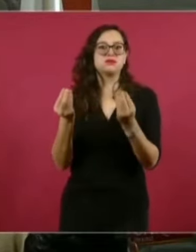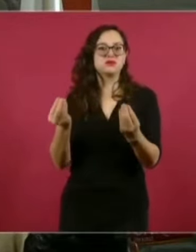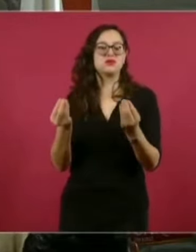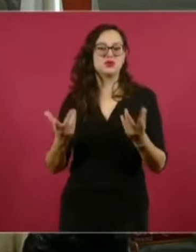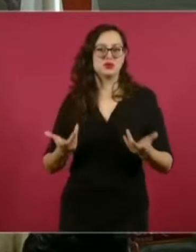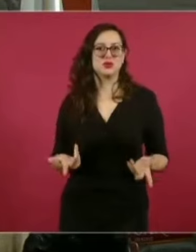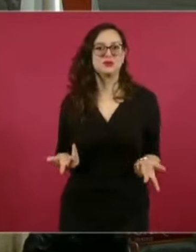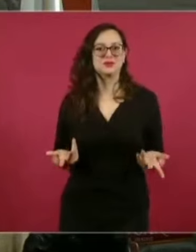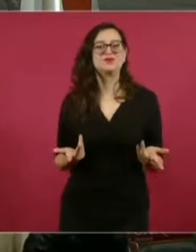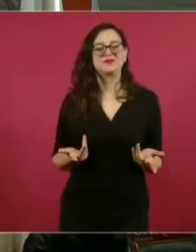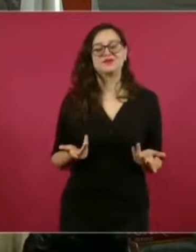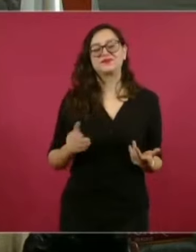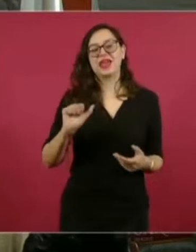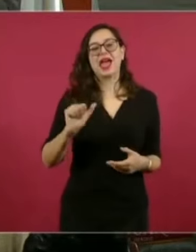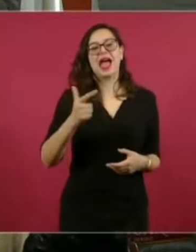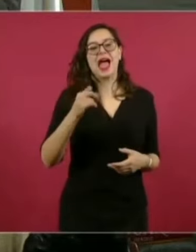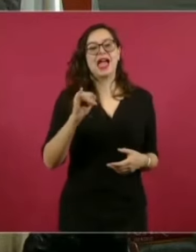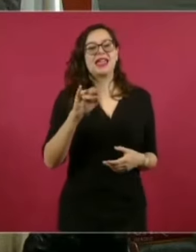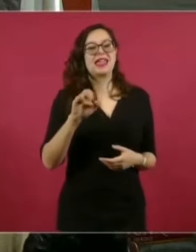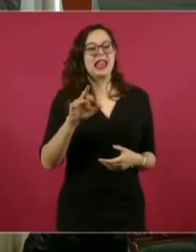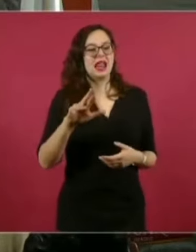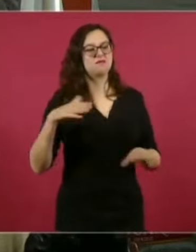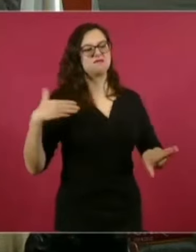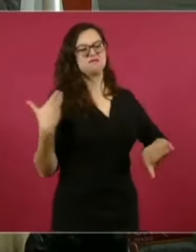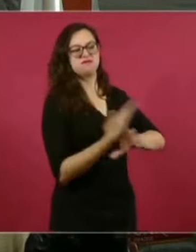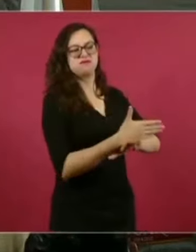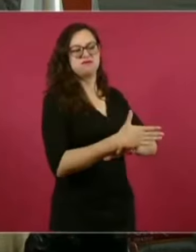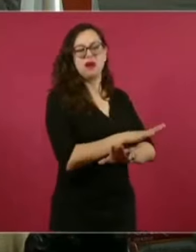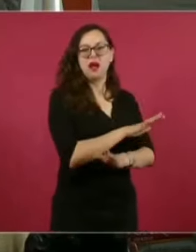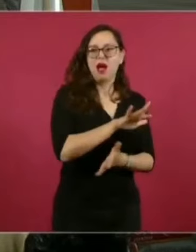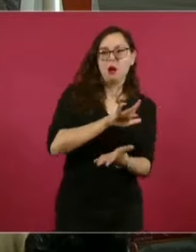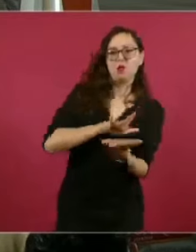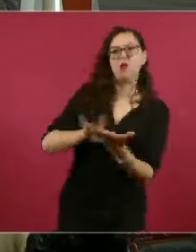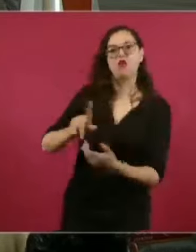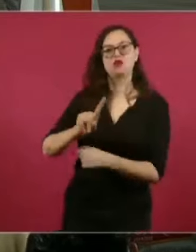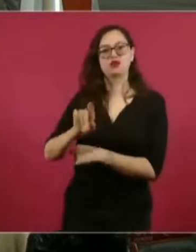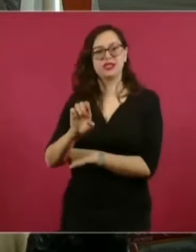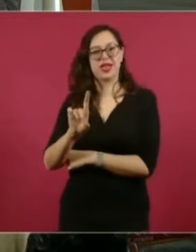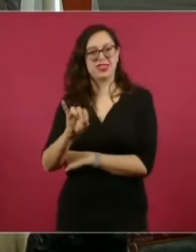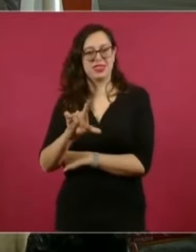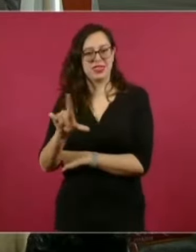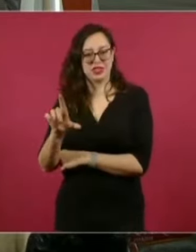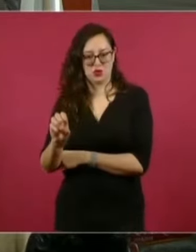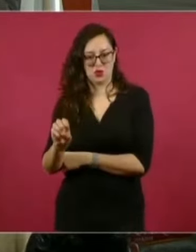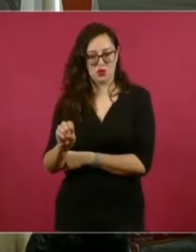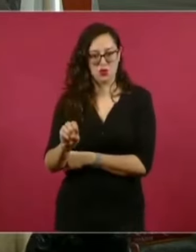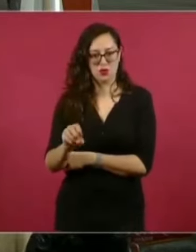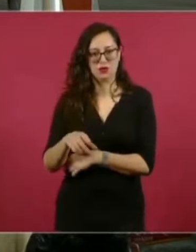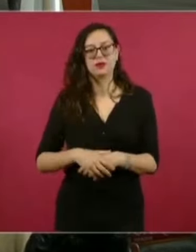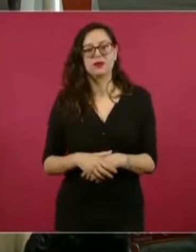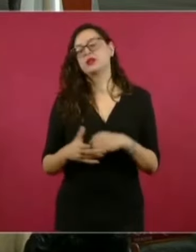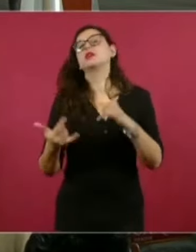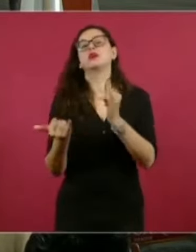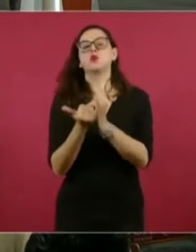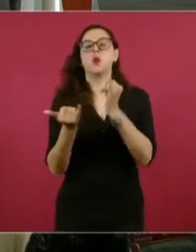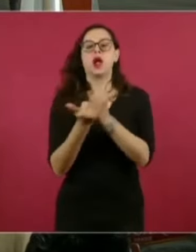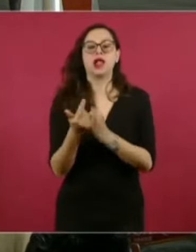se fue con Cedillo, como también Televisa